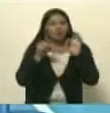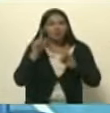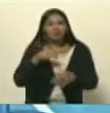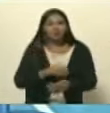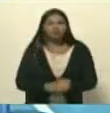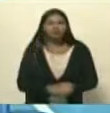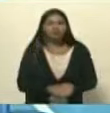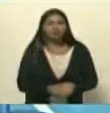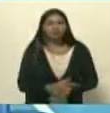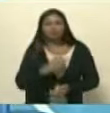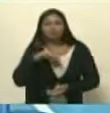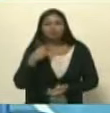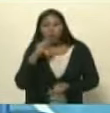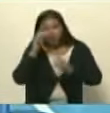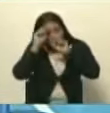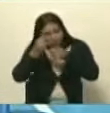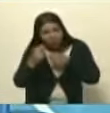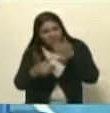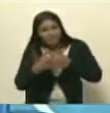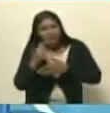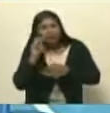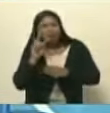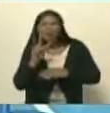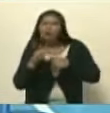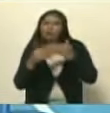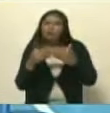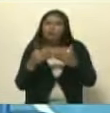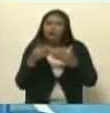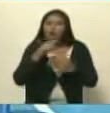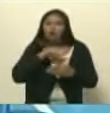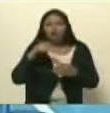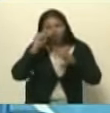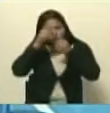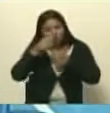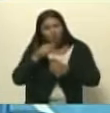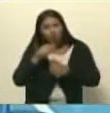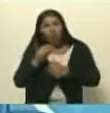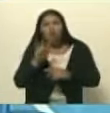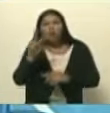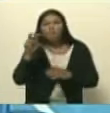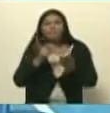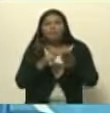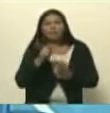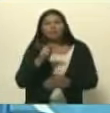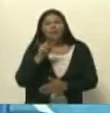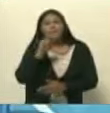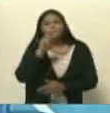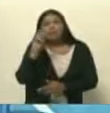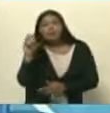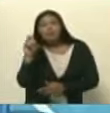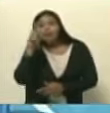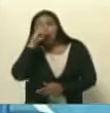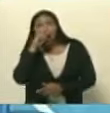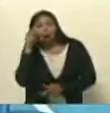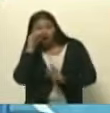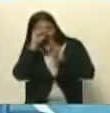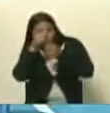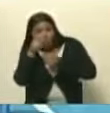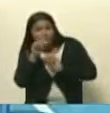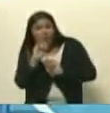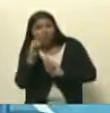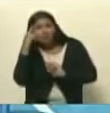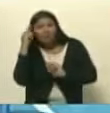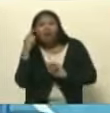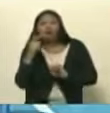si hay que algo que reconocer más allá de que estemos hoy conmemorando los 20 años del pueblo comunicador también es destacar